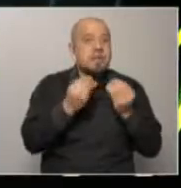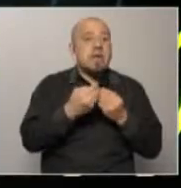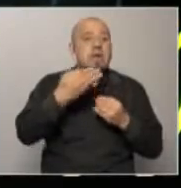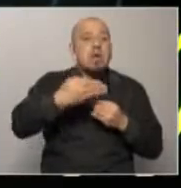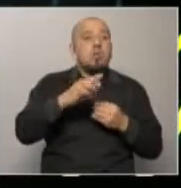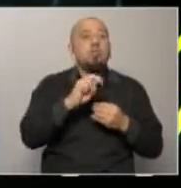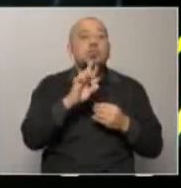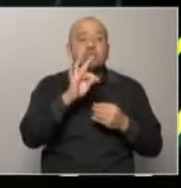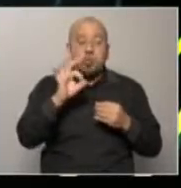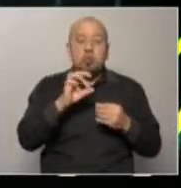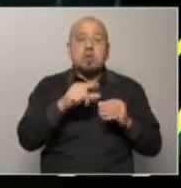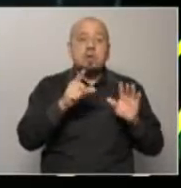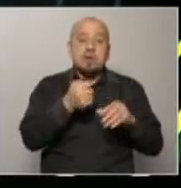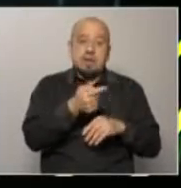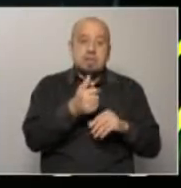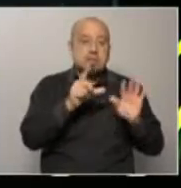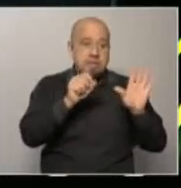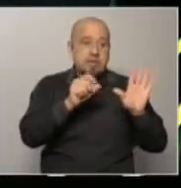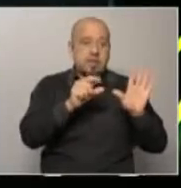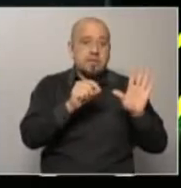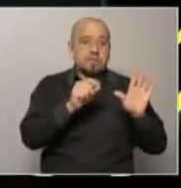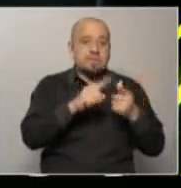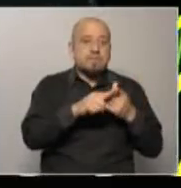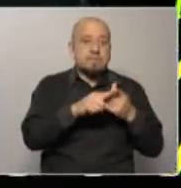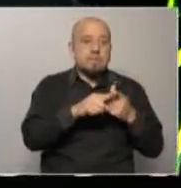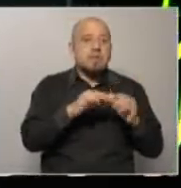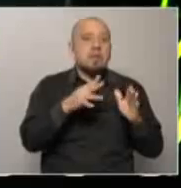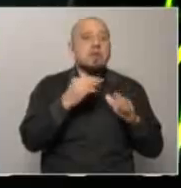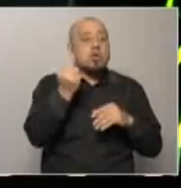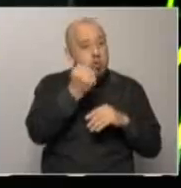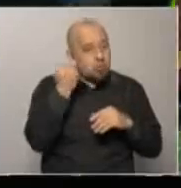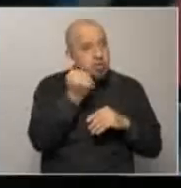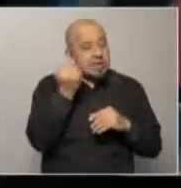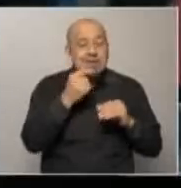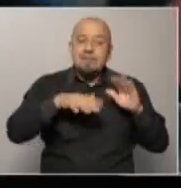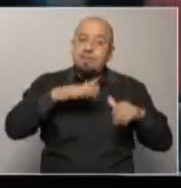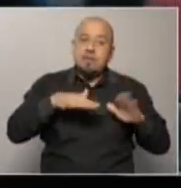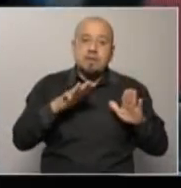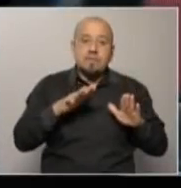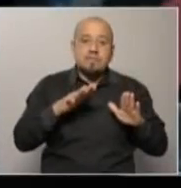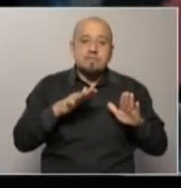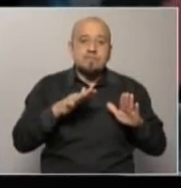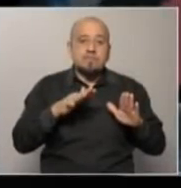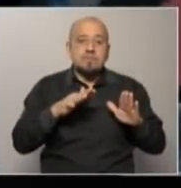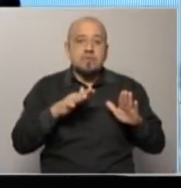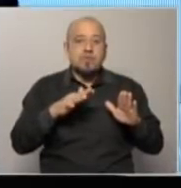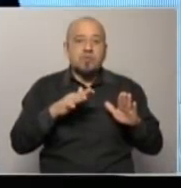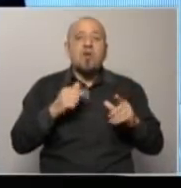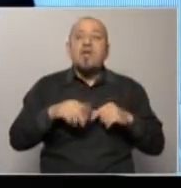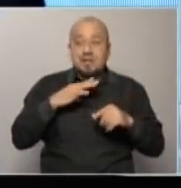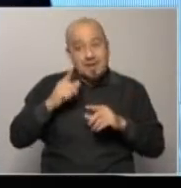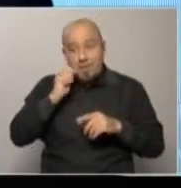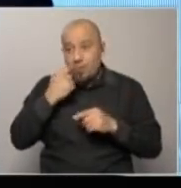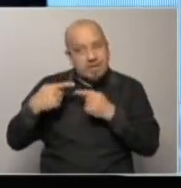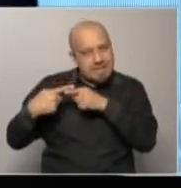en casi 70 la relevante la neta lo importante depende para qué no necesariamente lo relevante de la neta me gusta que se pele de